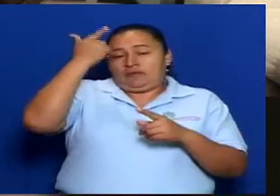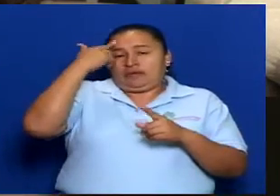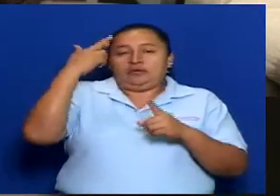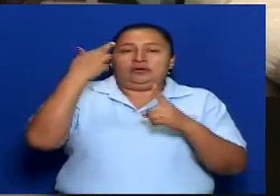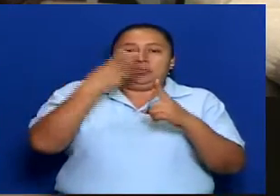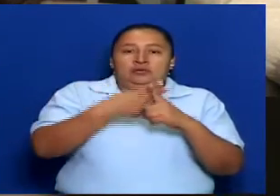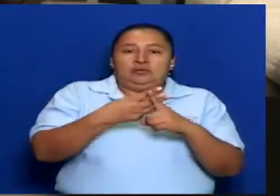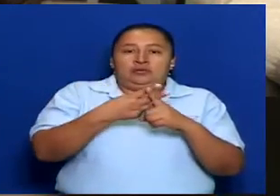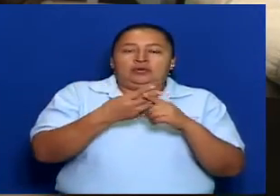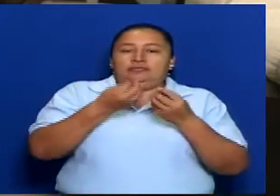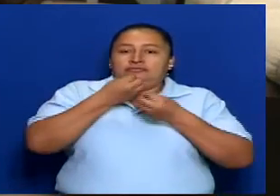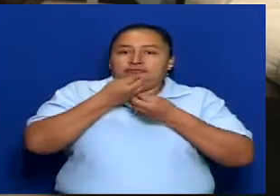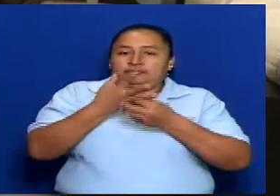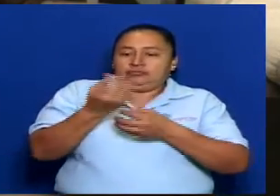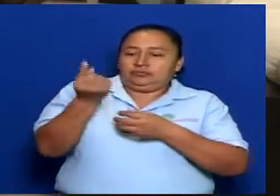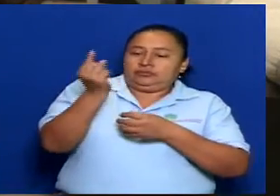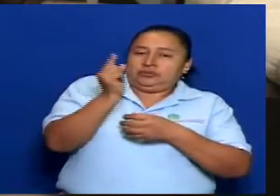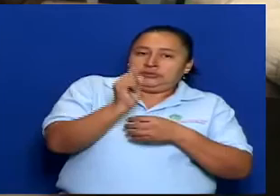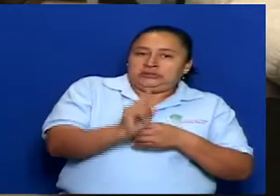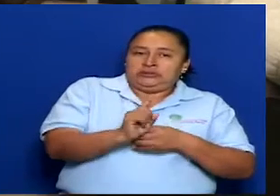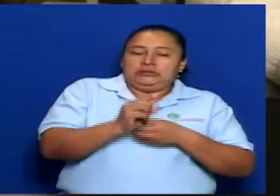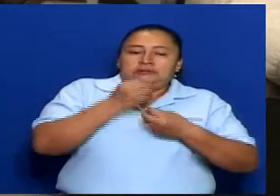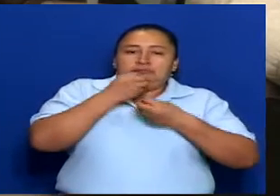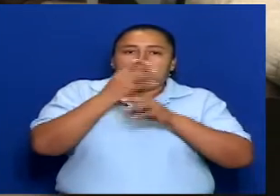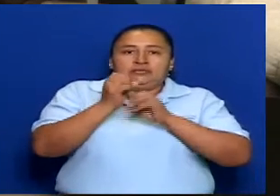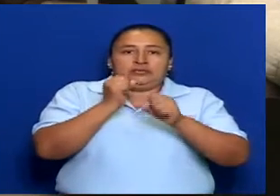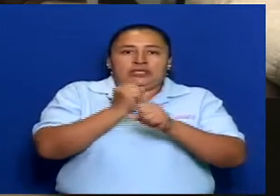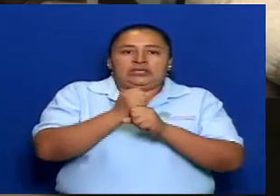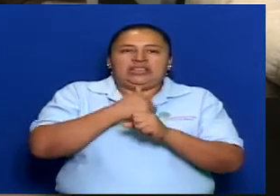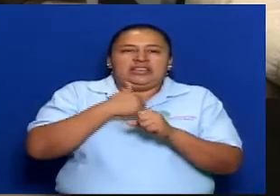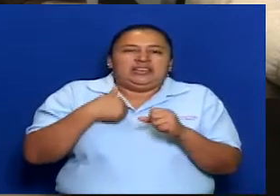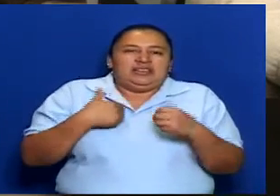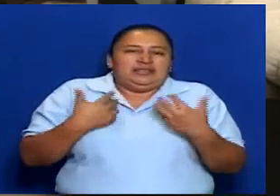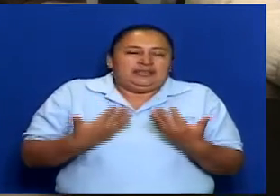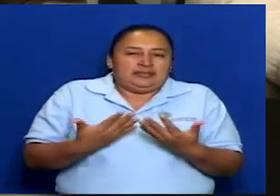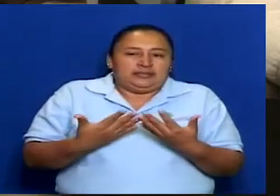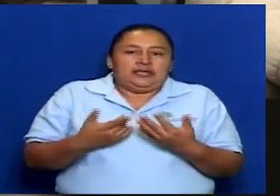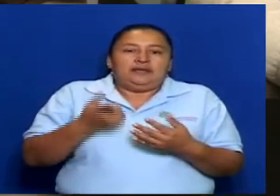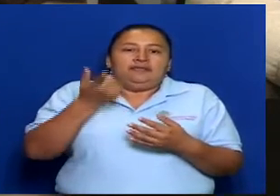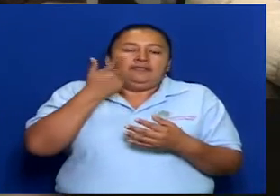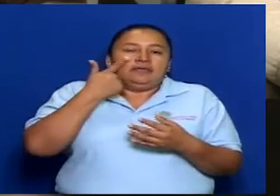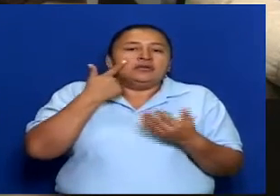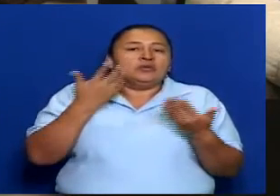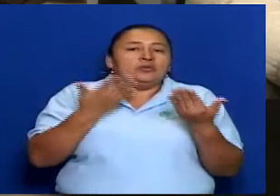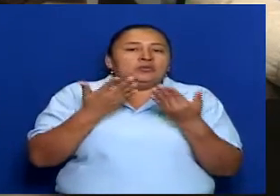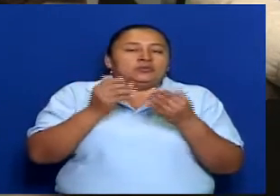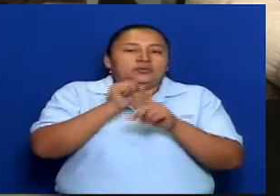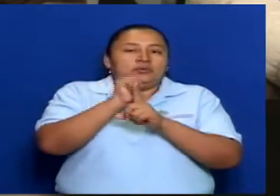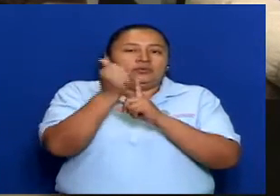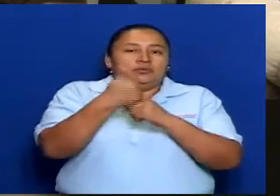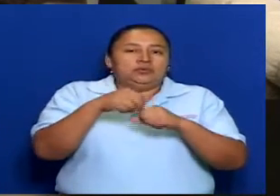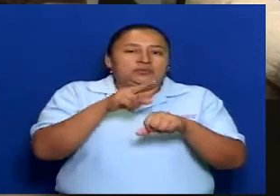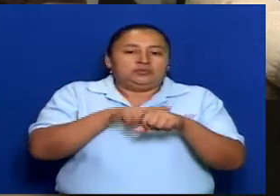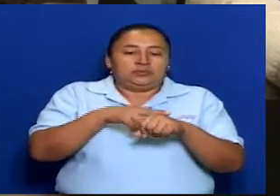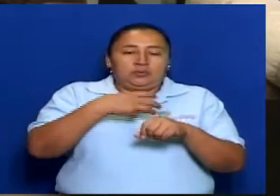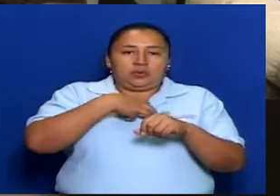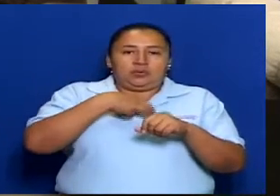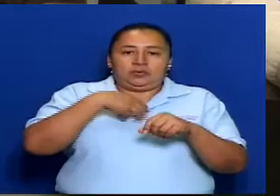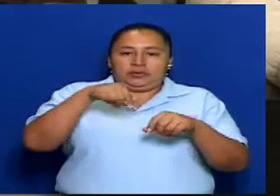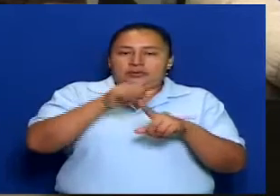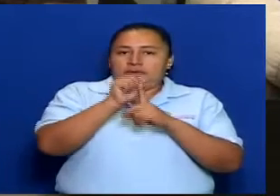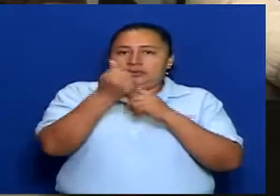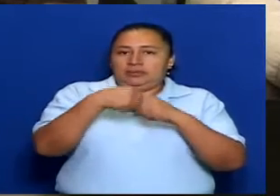a brindar su informe anual, qué es lo que se está haciendo y ver cómo la asamblea de este poder del Estado